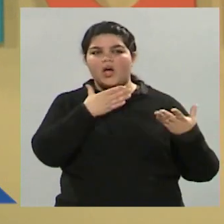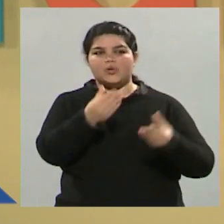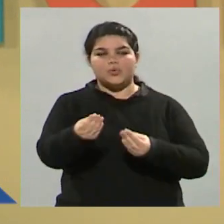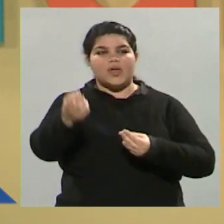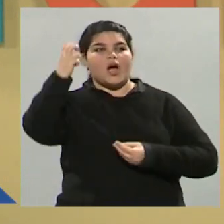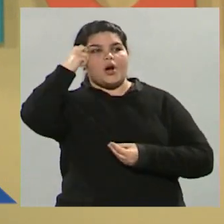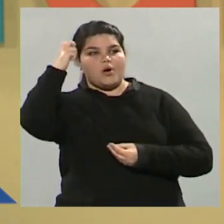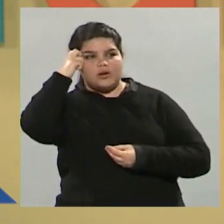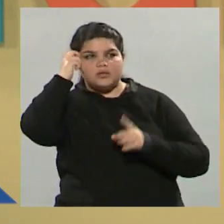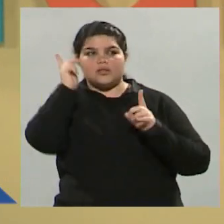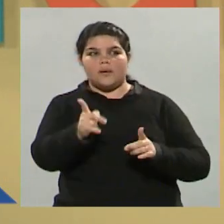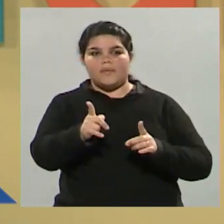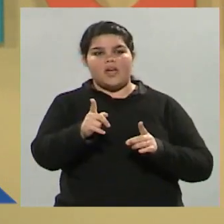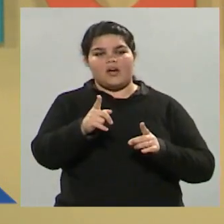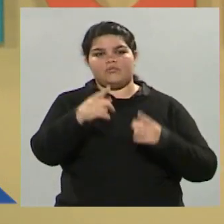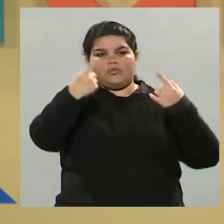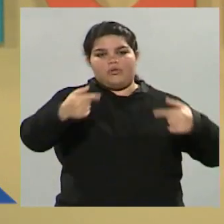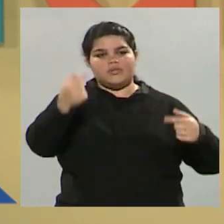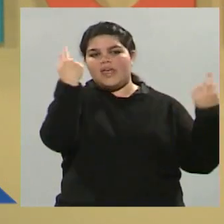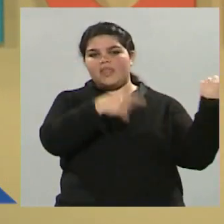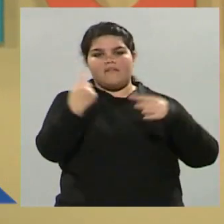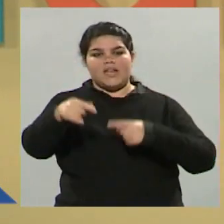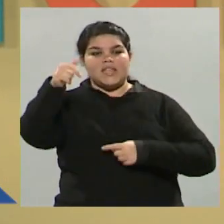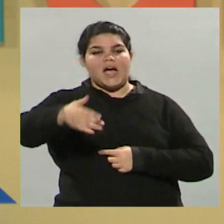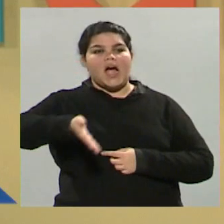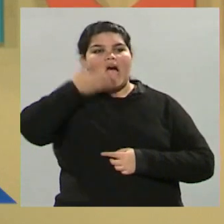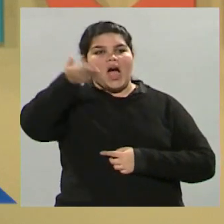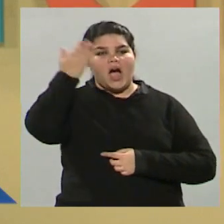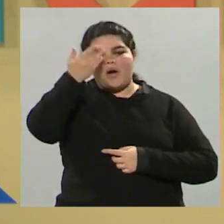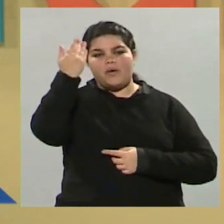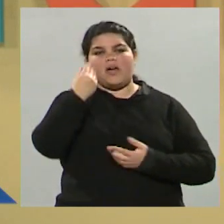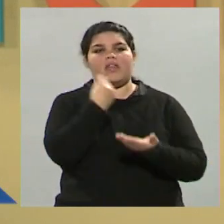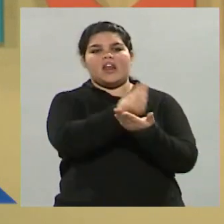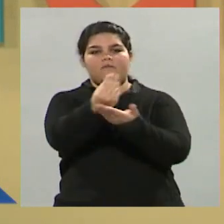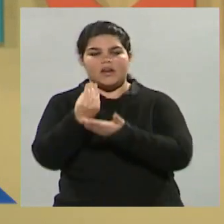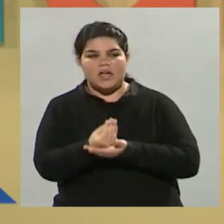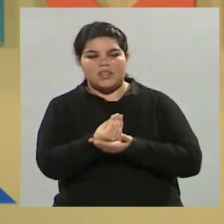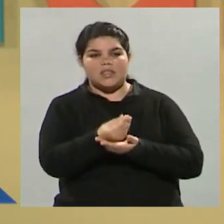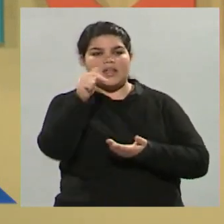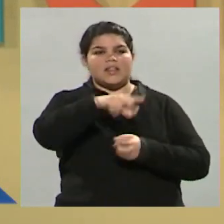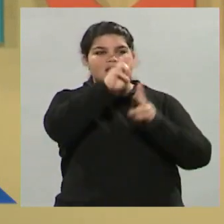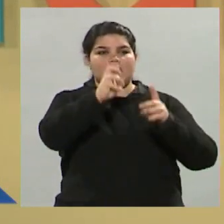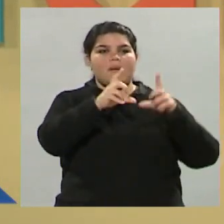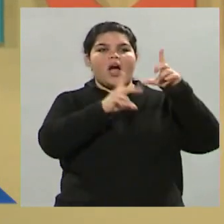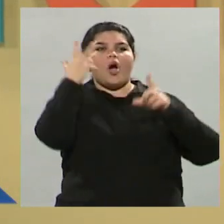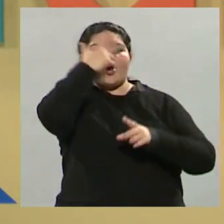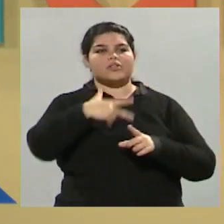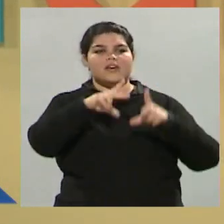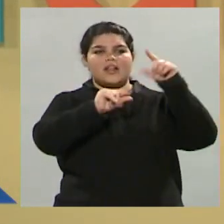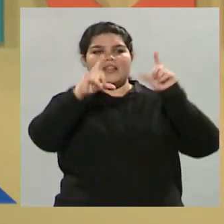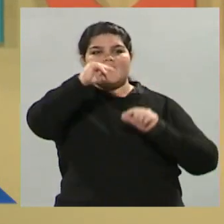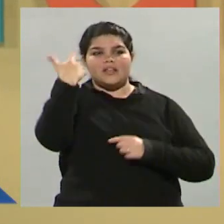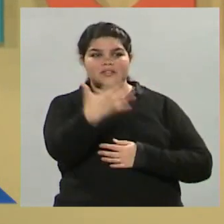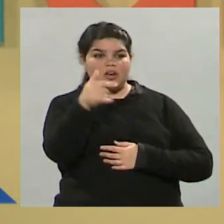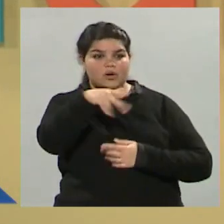congresos y para diferentes rubros que vengan aquí a disertar referentes y demás, lo que tiene que ver con hoteles cinco estrellas, ¿no? Apuntan mucho a ese tipo